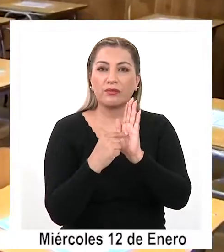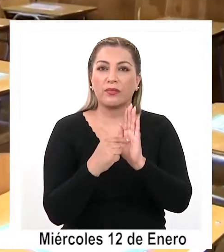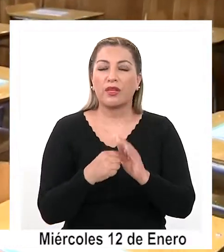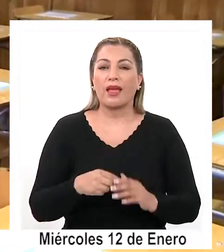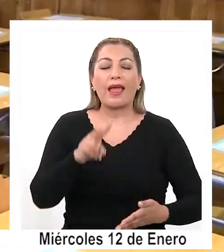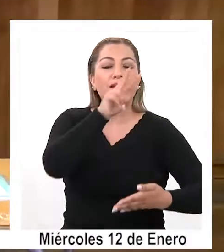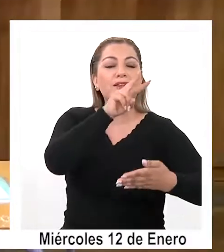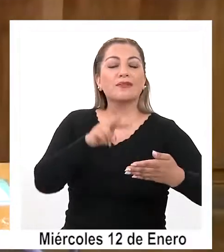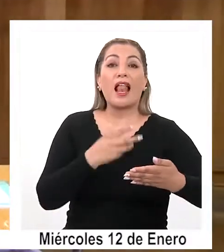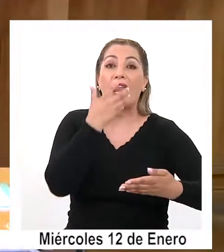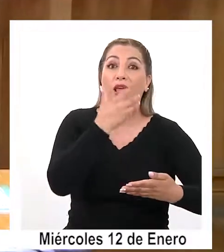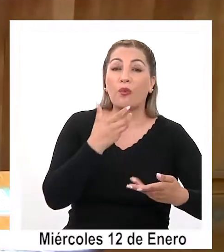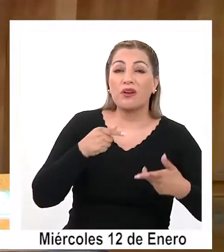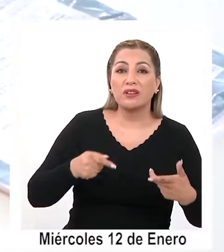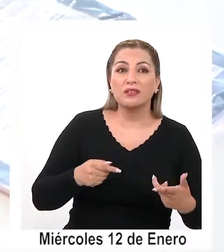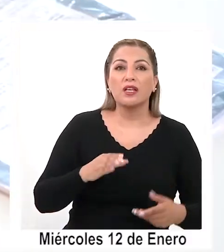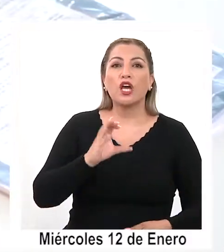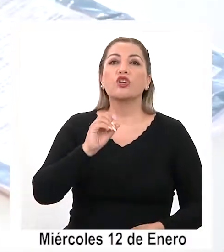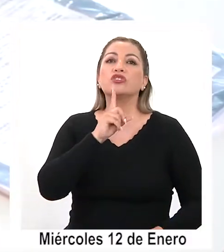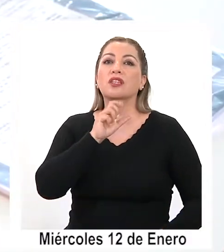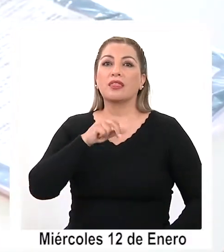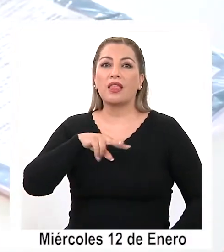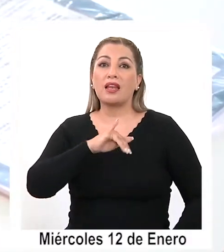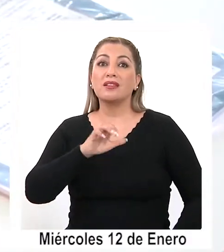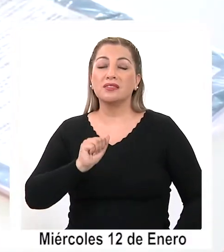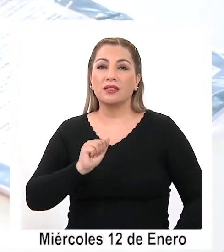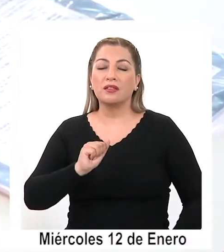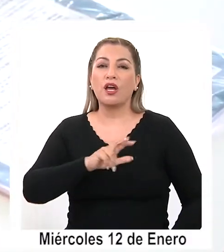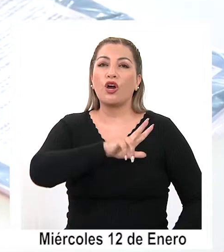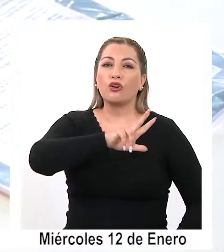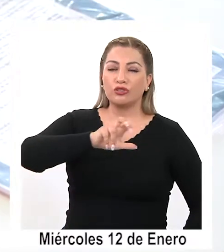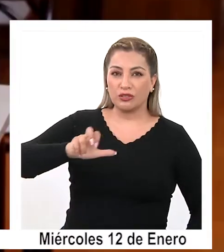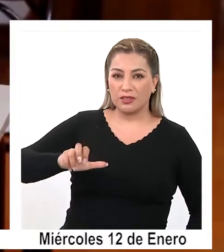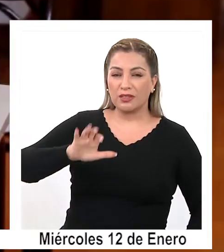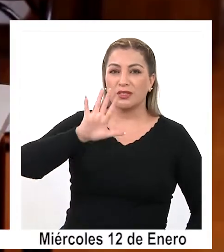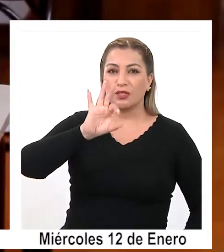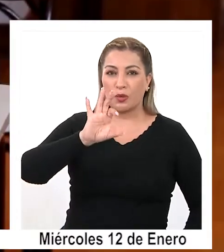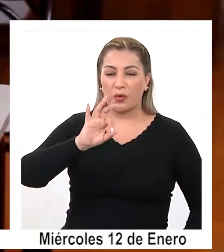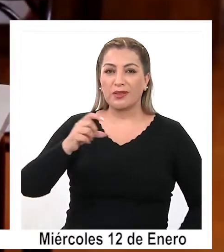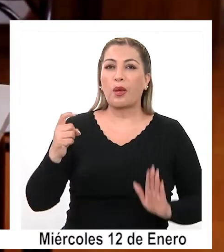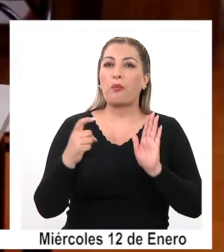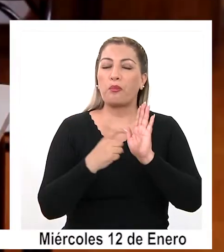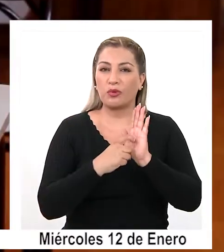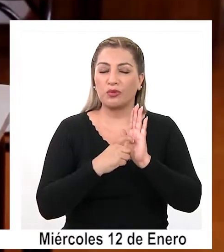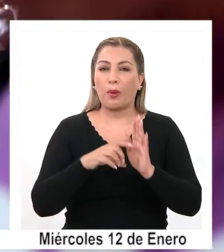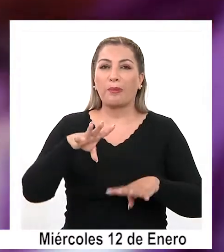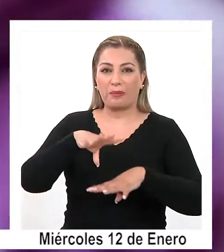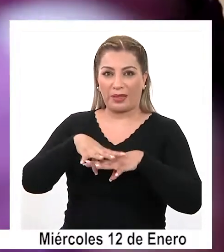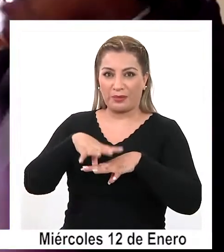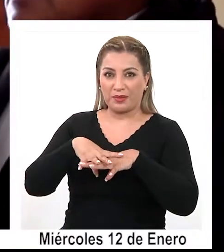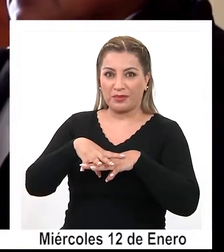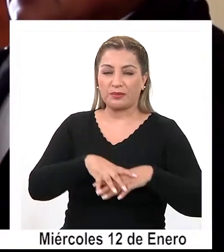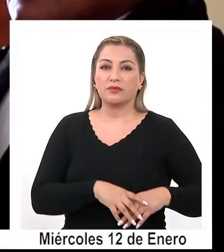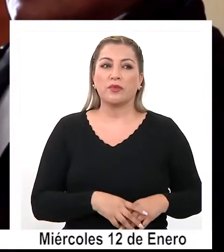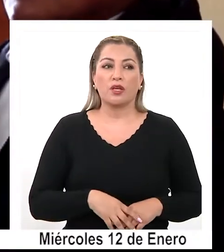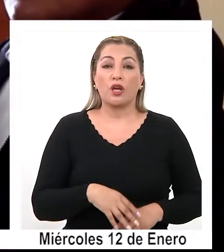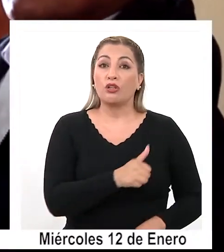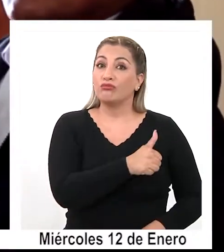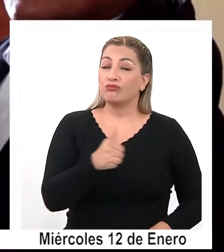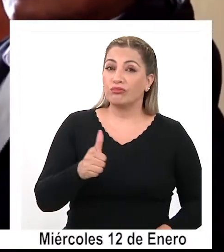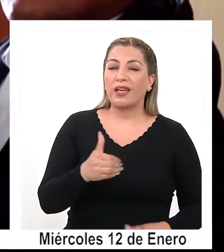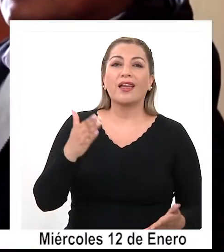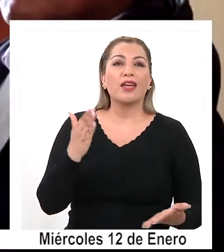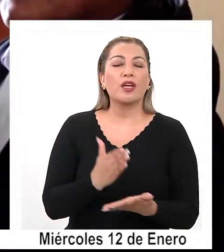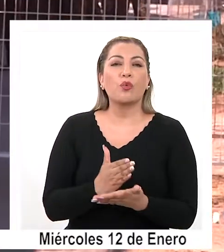comprensión lectora y Constanza Padilla con 850 puntos en matemáticas. Todos ellos